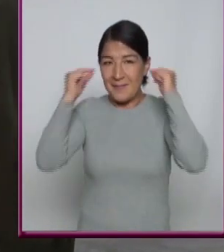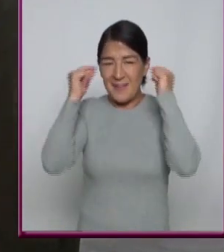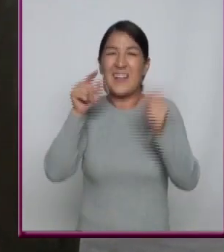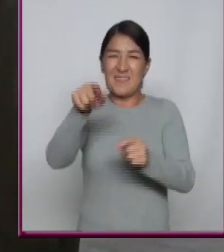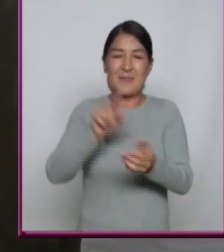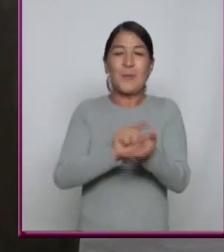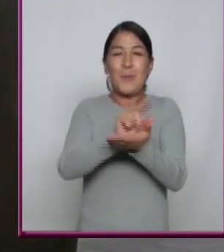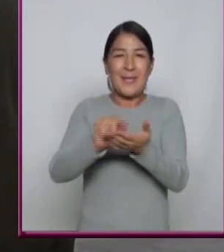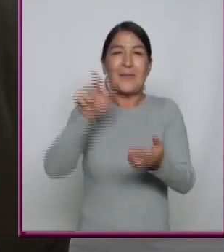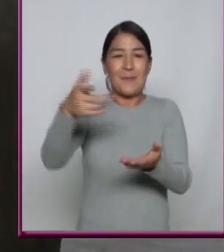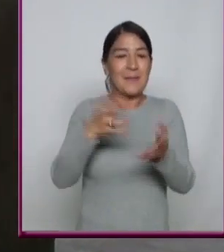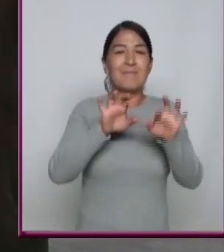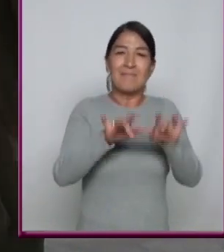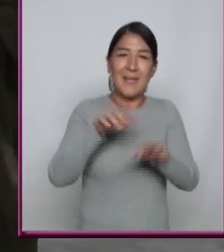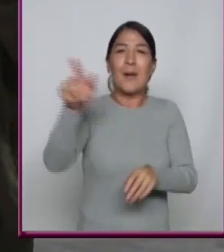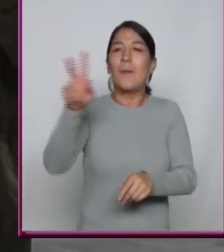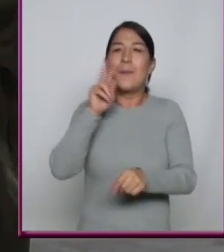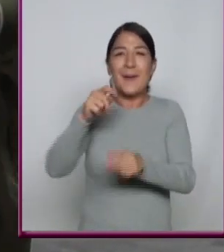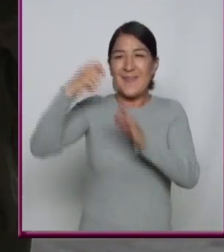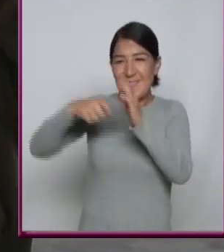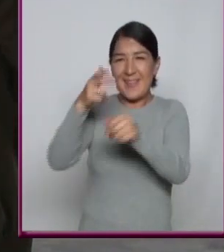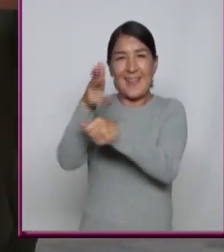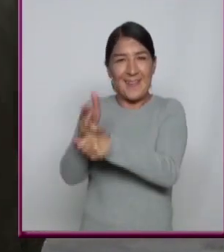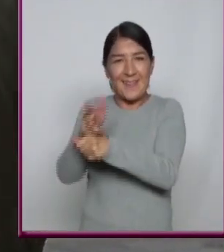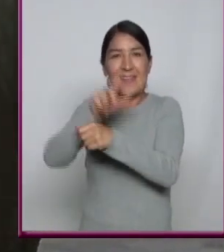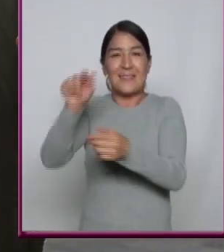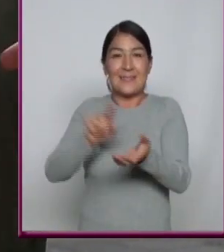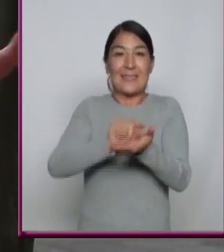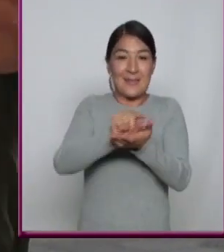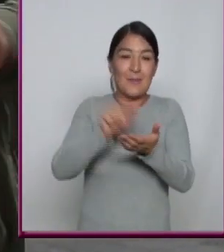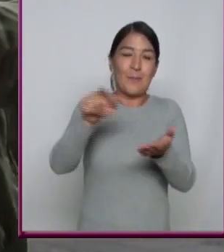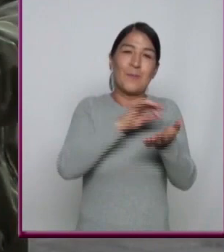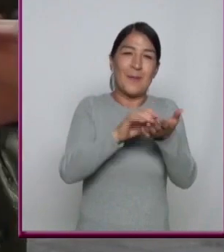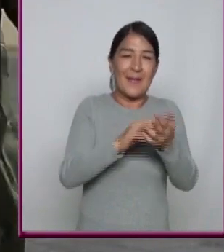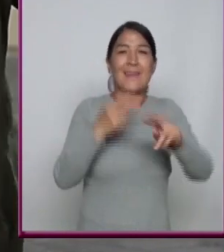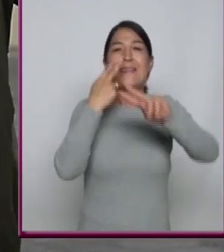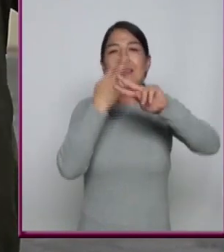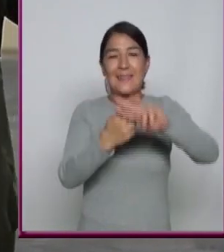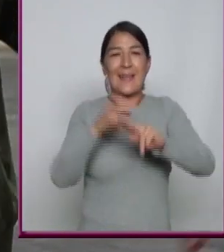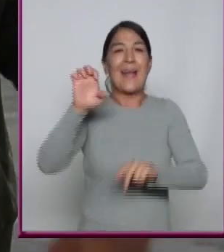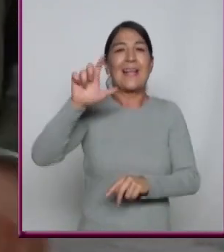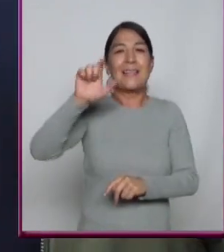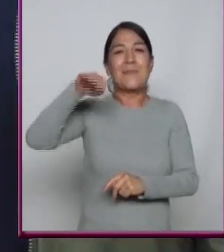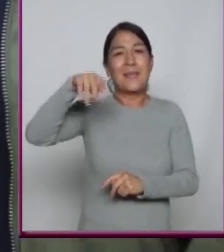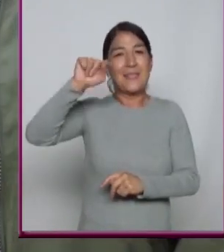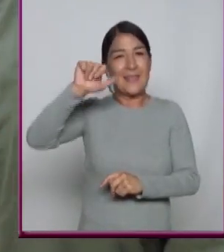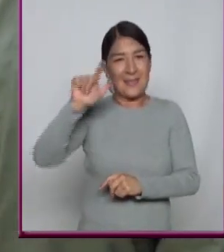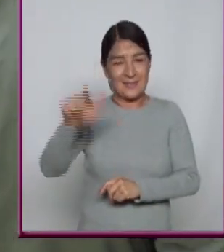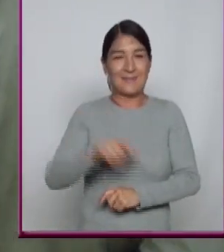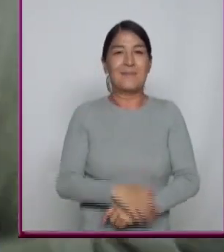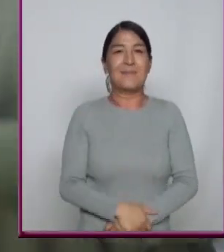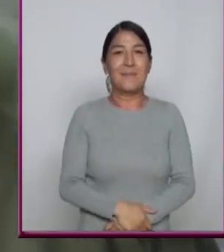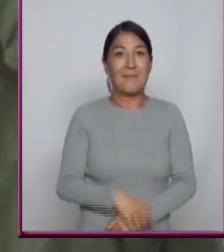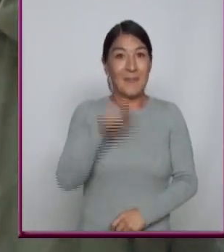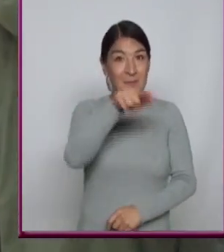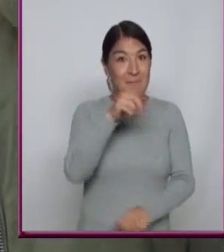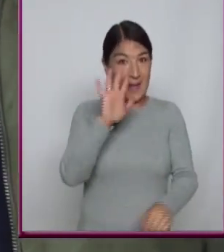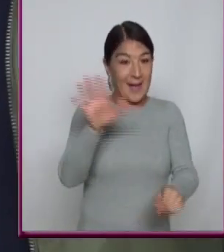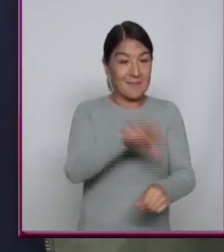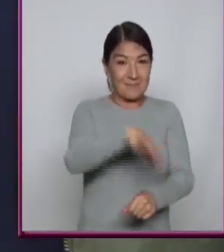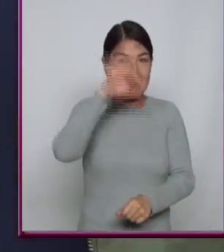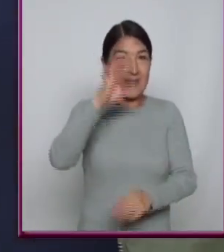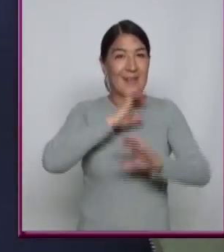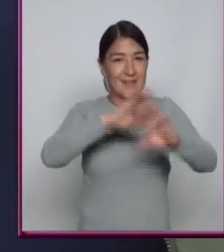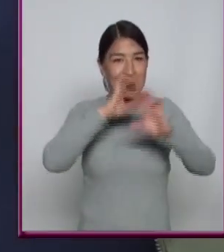Mándanos un video Escríbenos A Twitter Con el hashtag Elemental ¿Encontraste la rola?